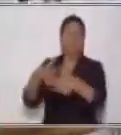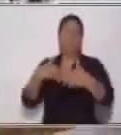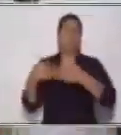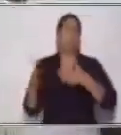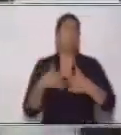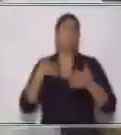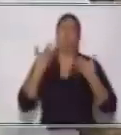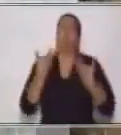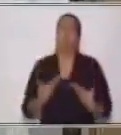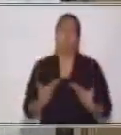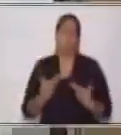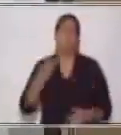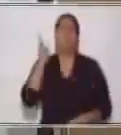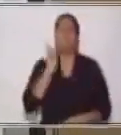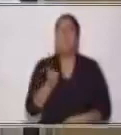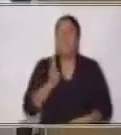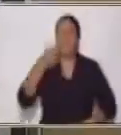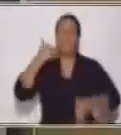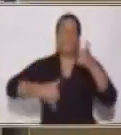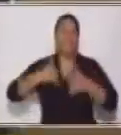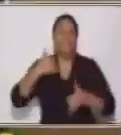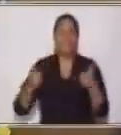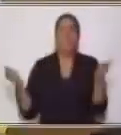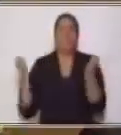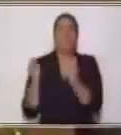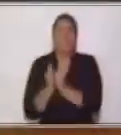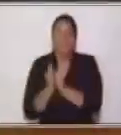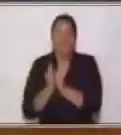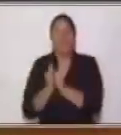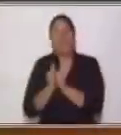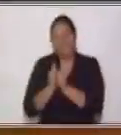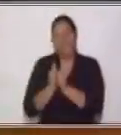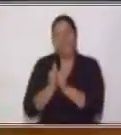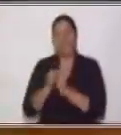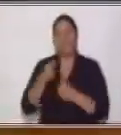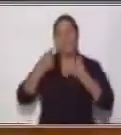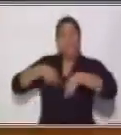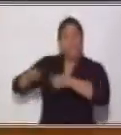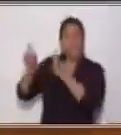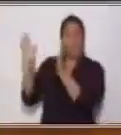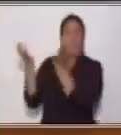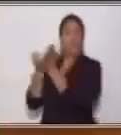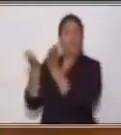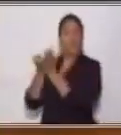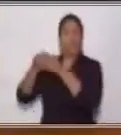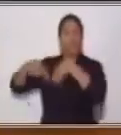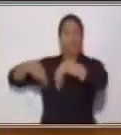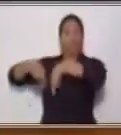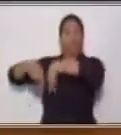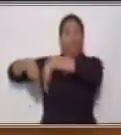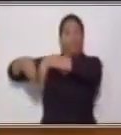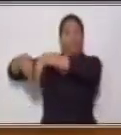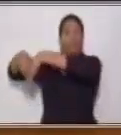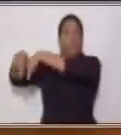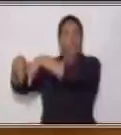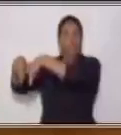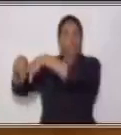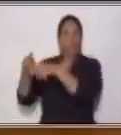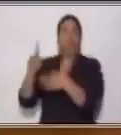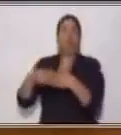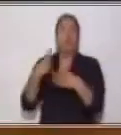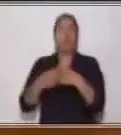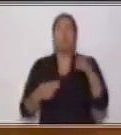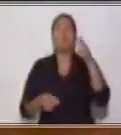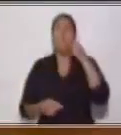cansado, siempre juega conmigo. A la escuela me va a dejar cuando